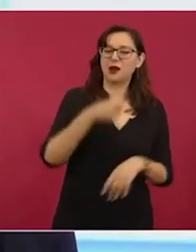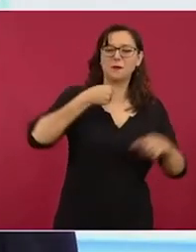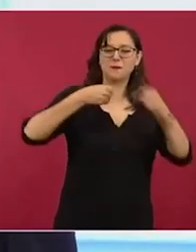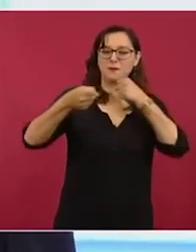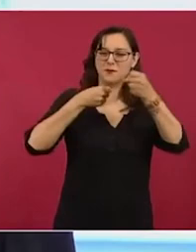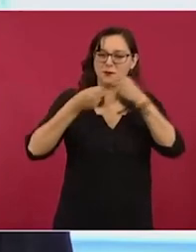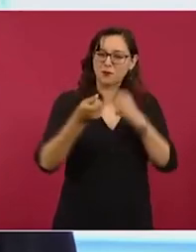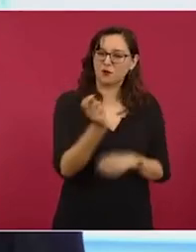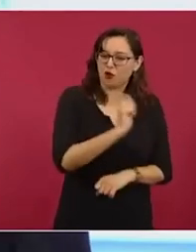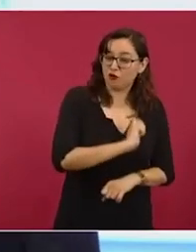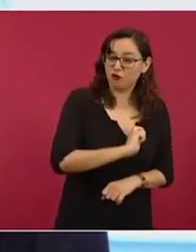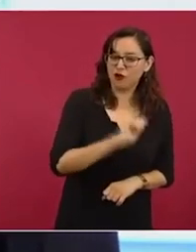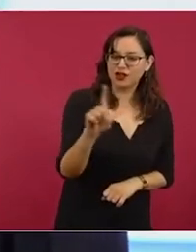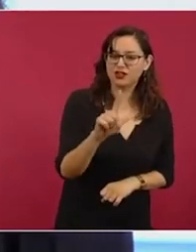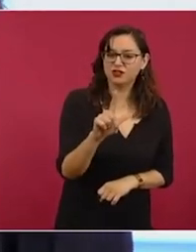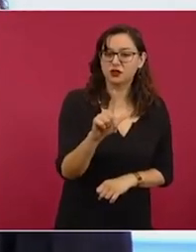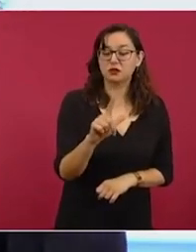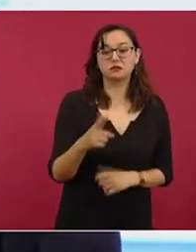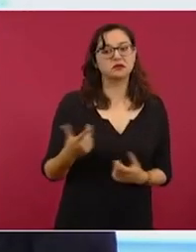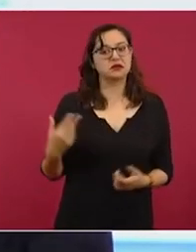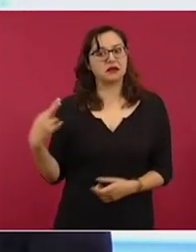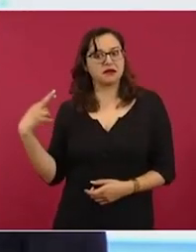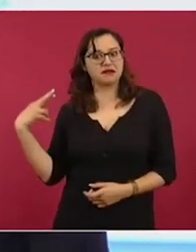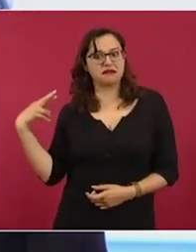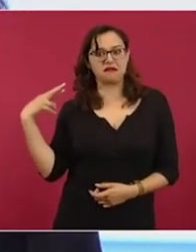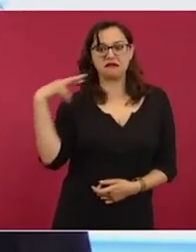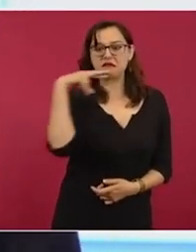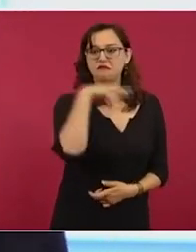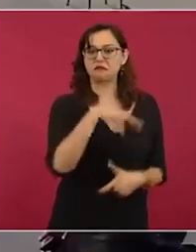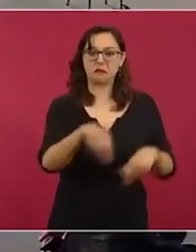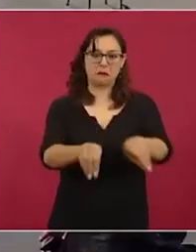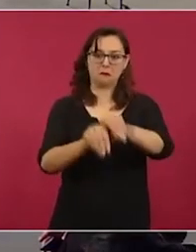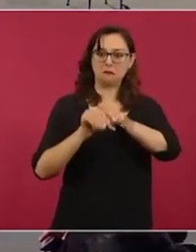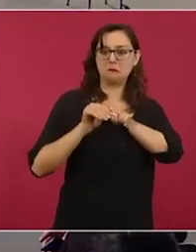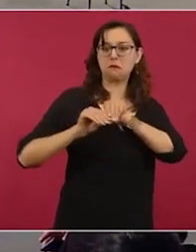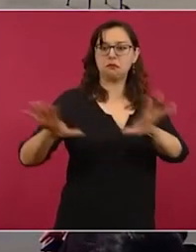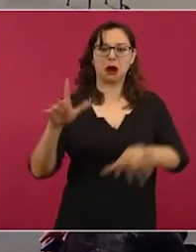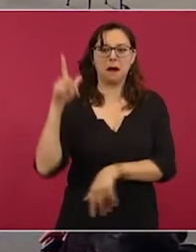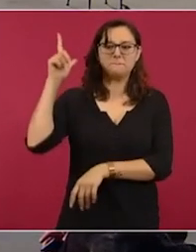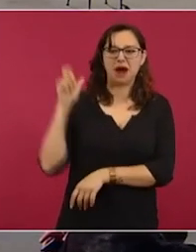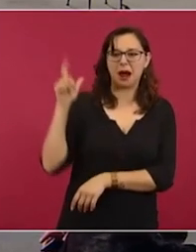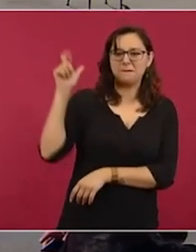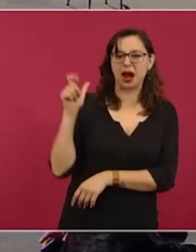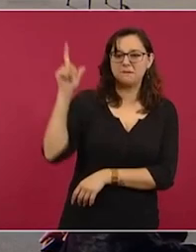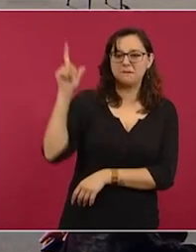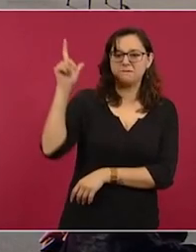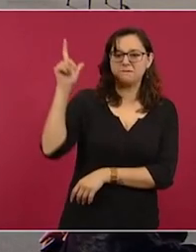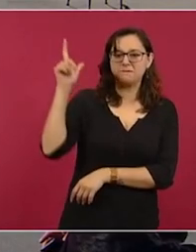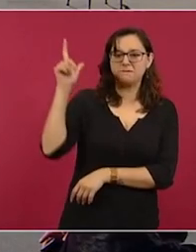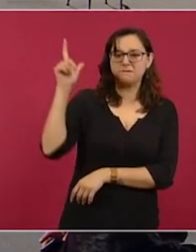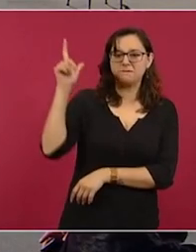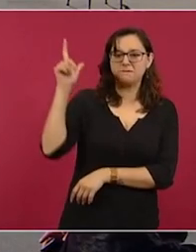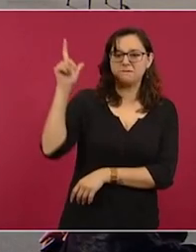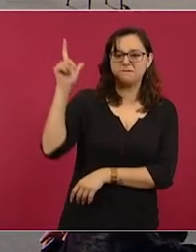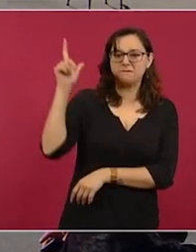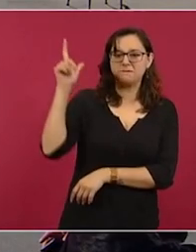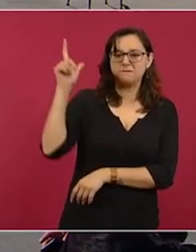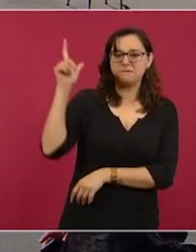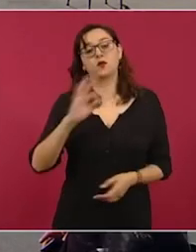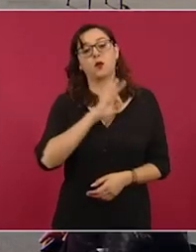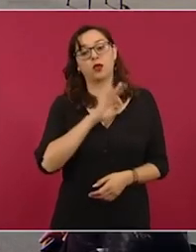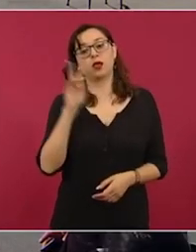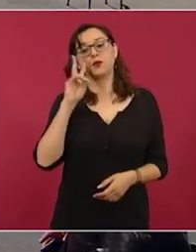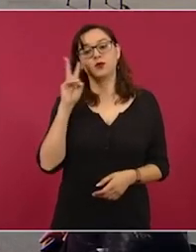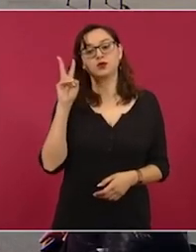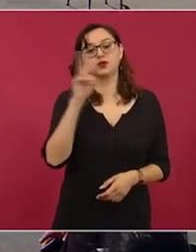profesionales se montaron en el amarillismo sin confirmar la información. Así lo hicieron vemos en la